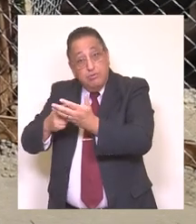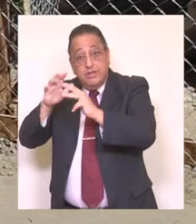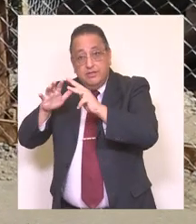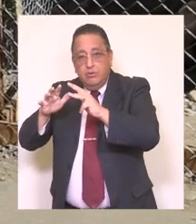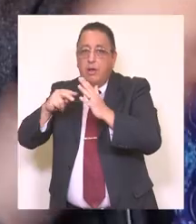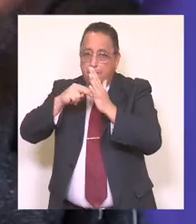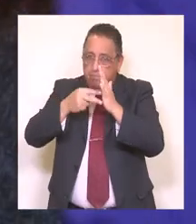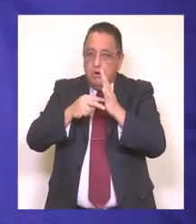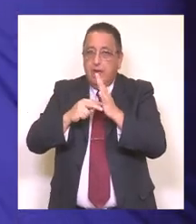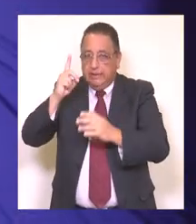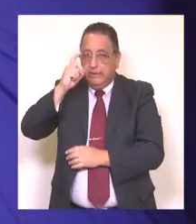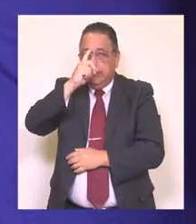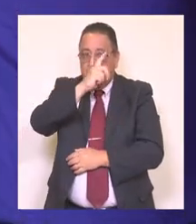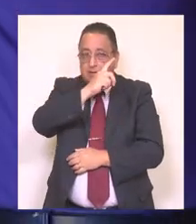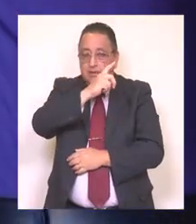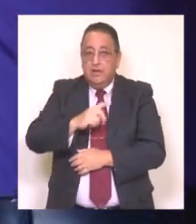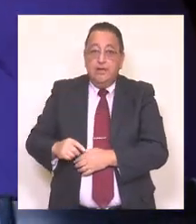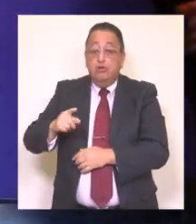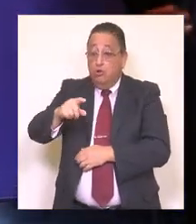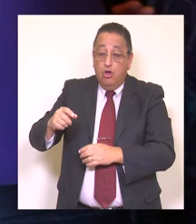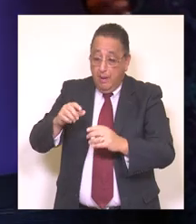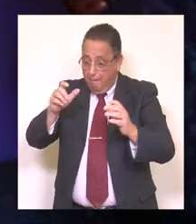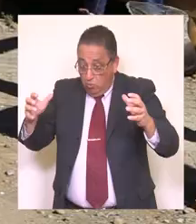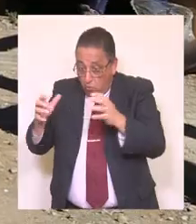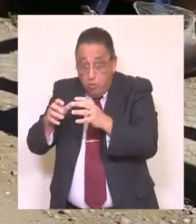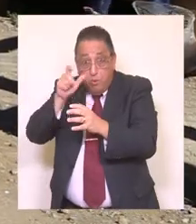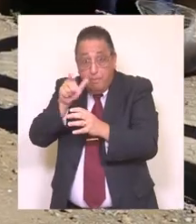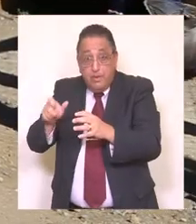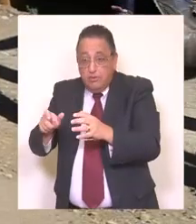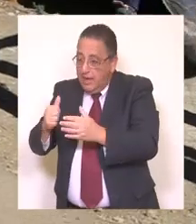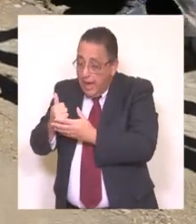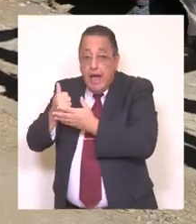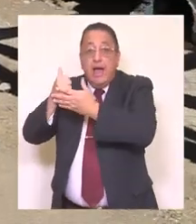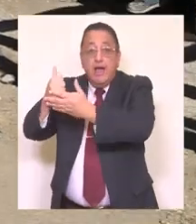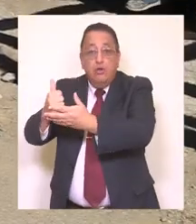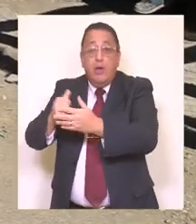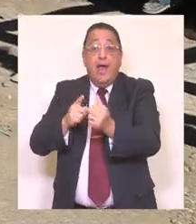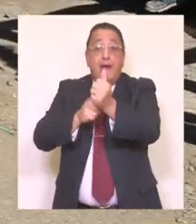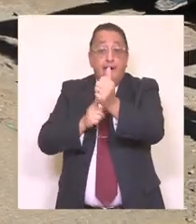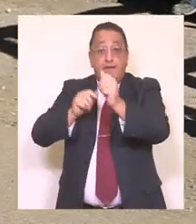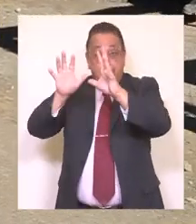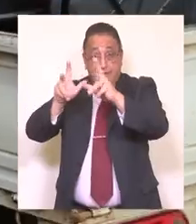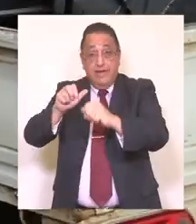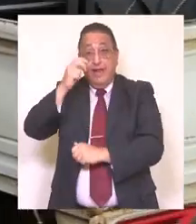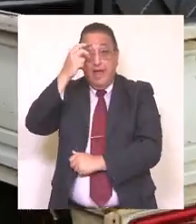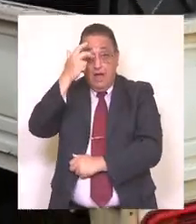emergencia, por eso, a través del área de emergencia municipal, asistimos a ocho familias que fueron